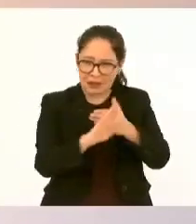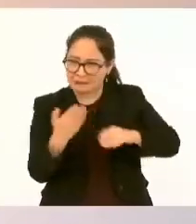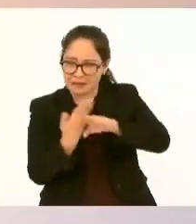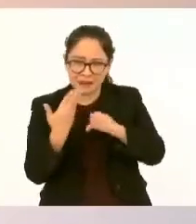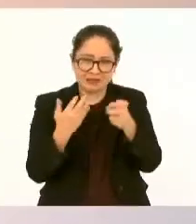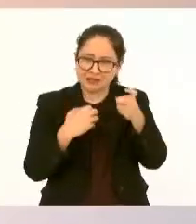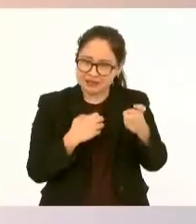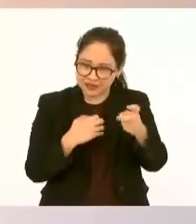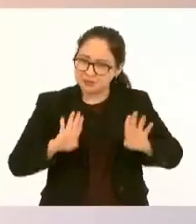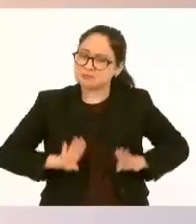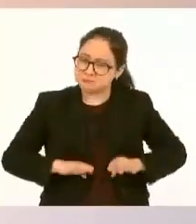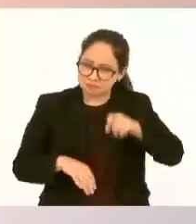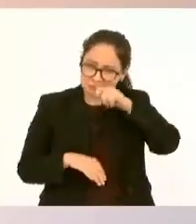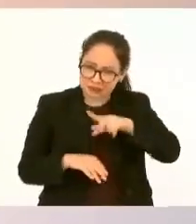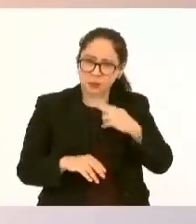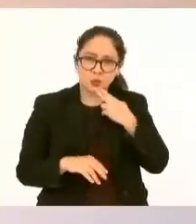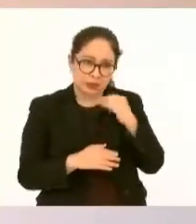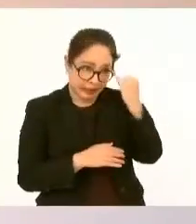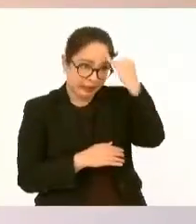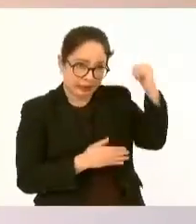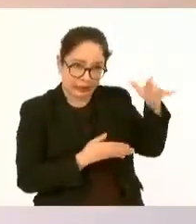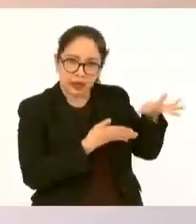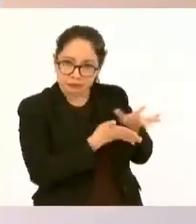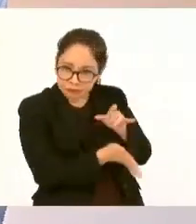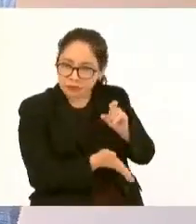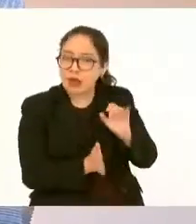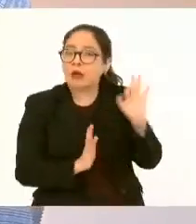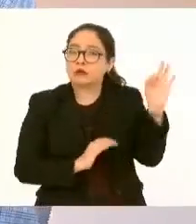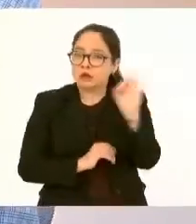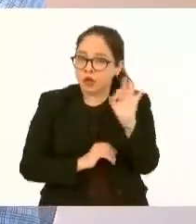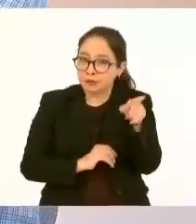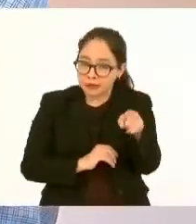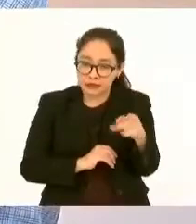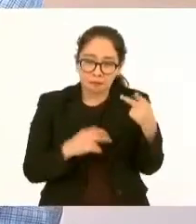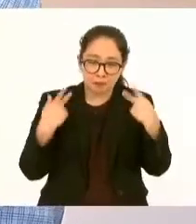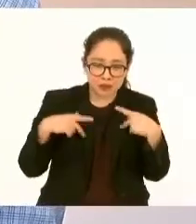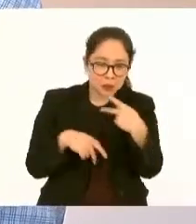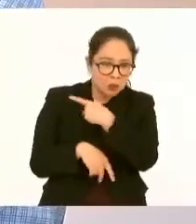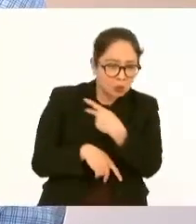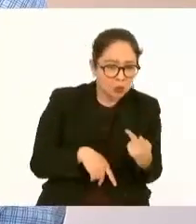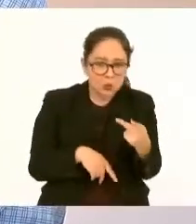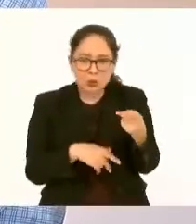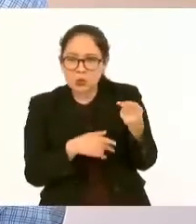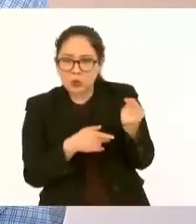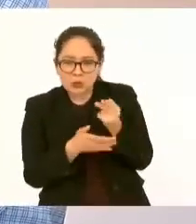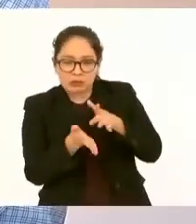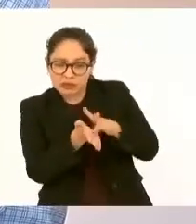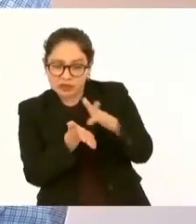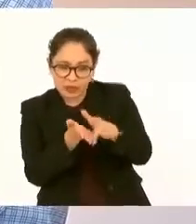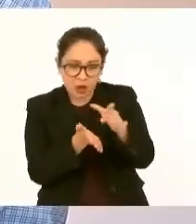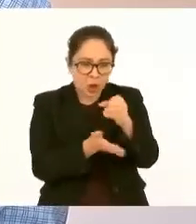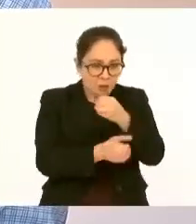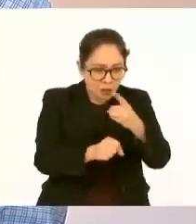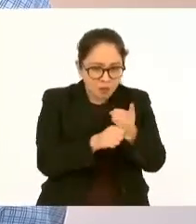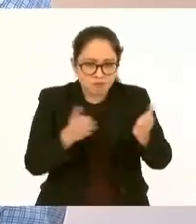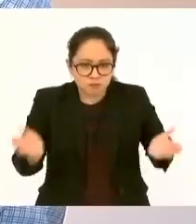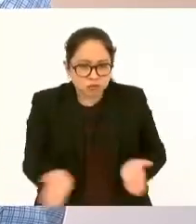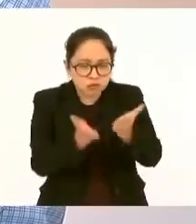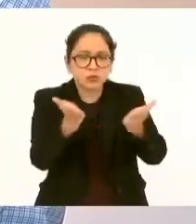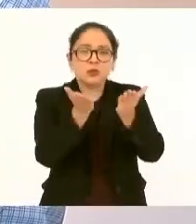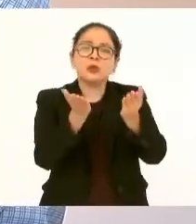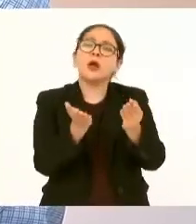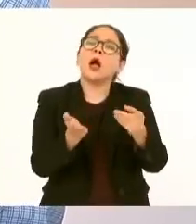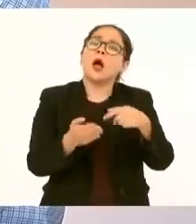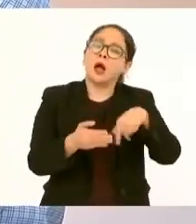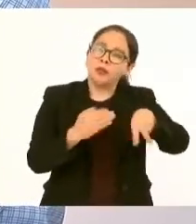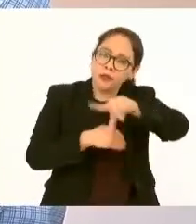Si atendemos a la gente necesitada, si hay oportunidades, hay bienestar,